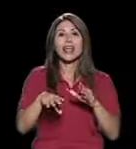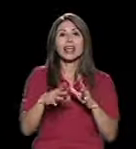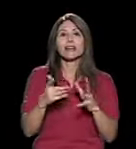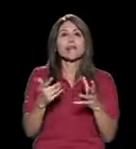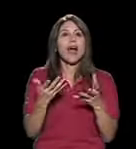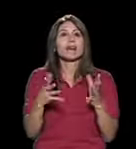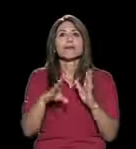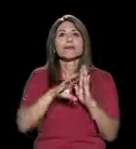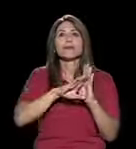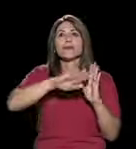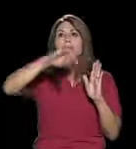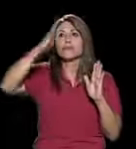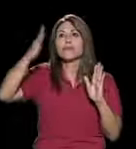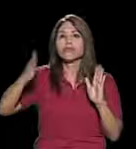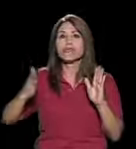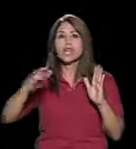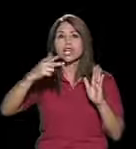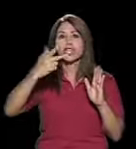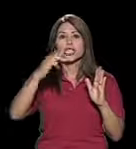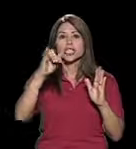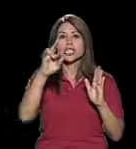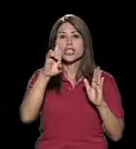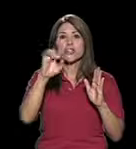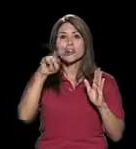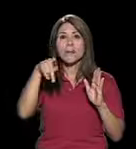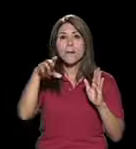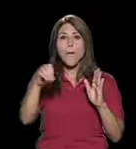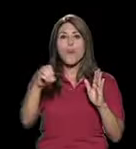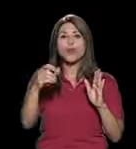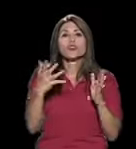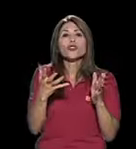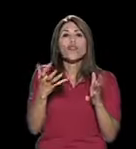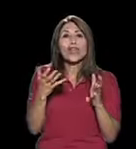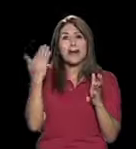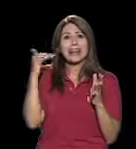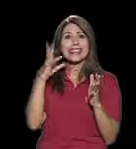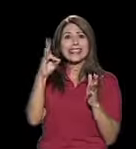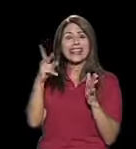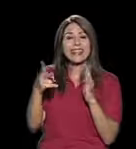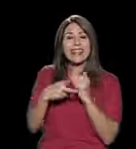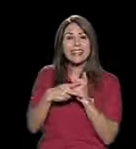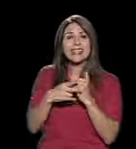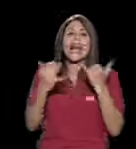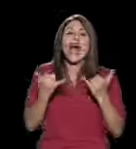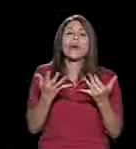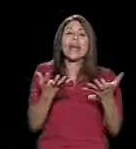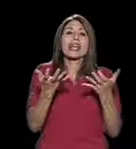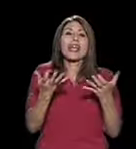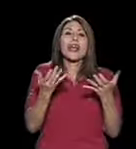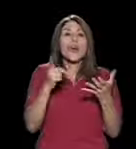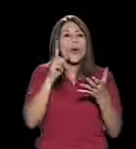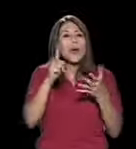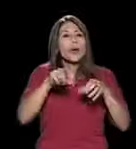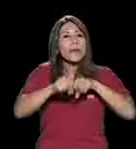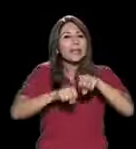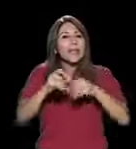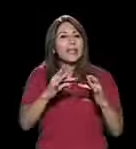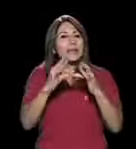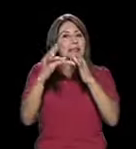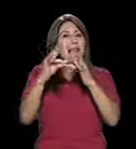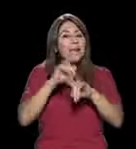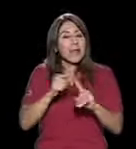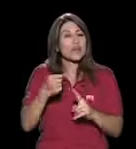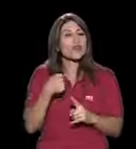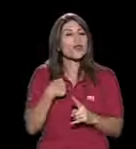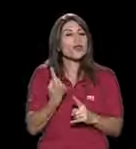subido aquí el chirupo? y la gente me dice, nunca, yo el chirupo lo subí siete veces y ahora estoy viendo a ver si consigo una bicicleta especial para subirlo de nuevo, pero yo